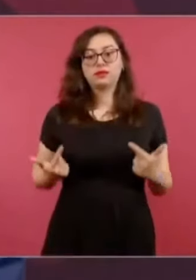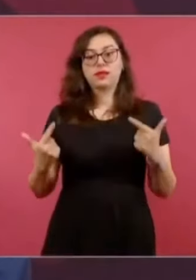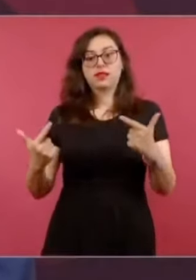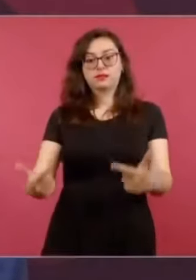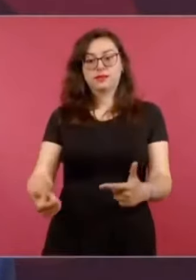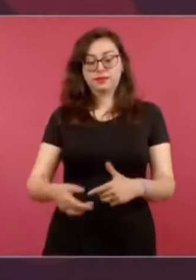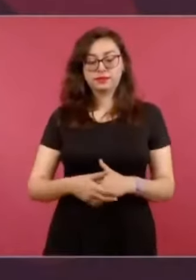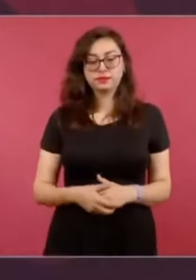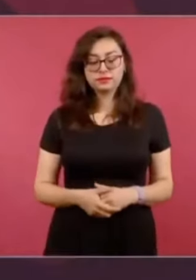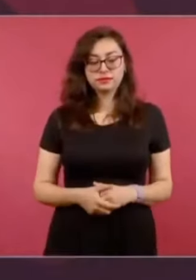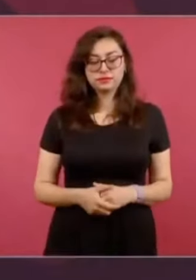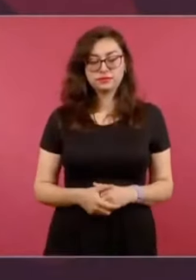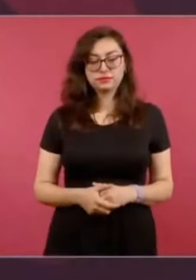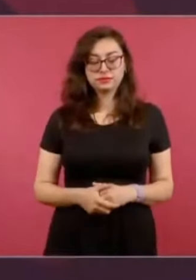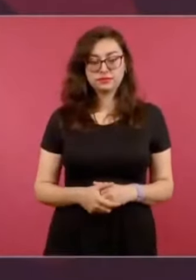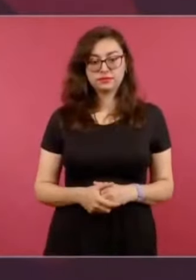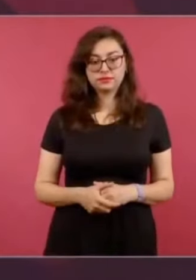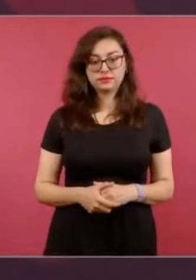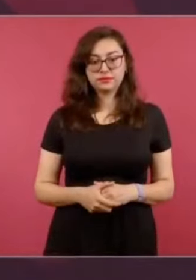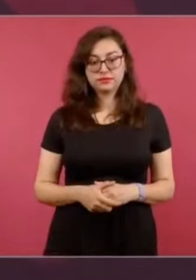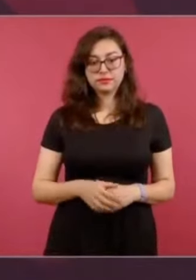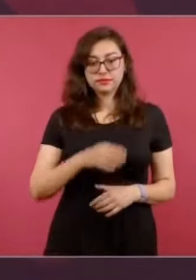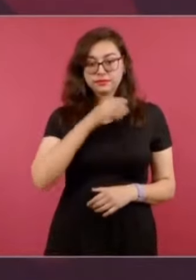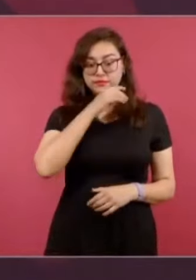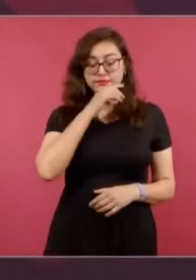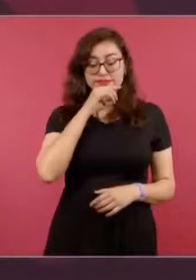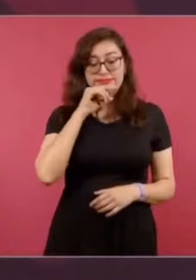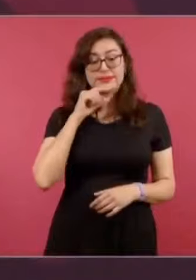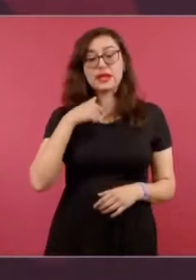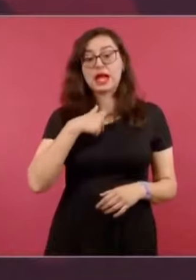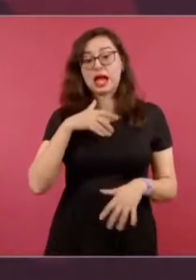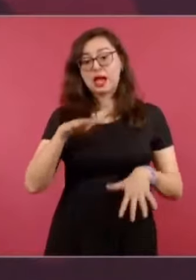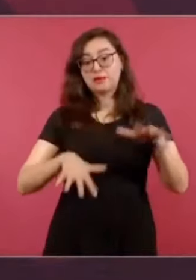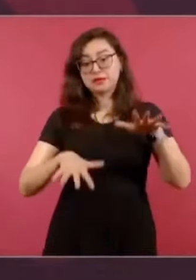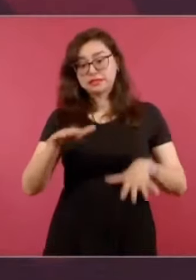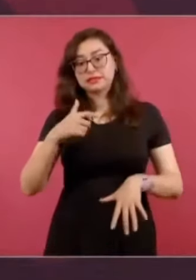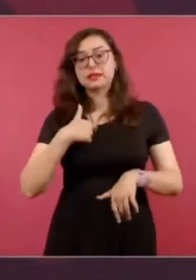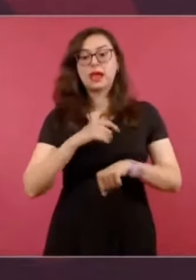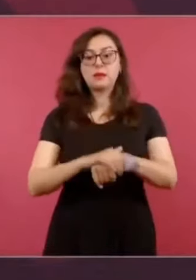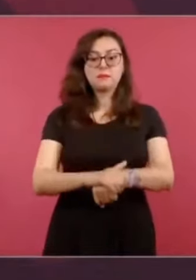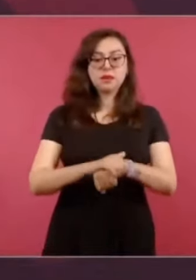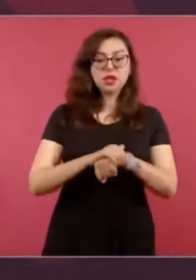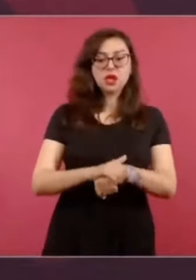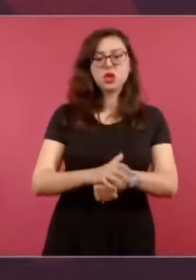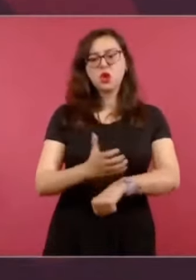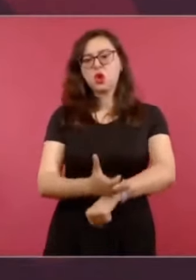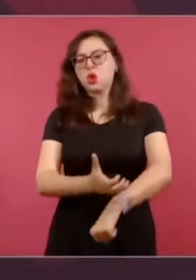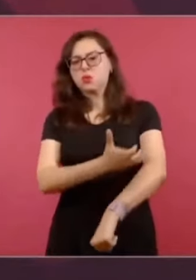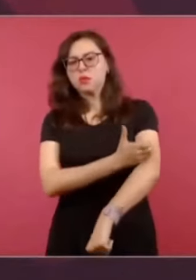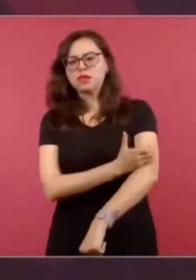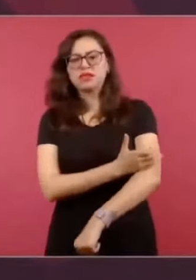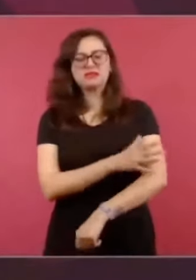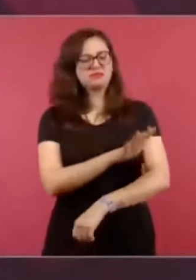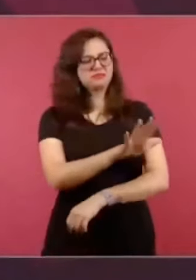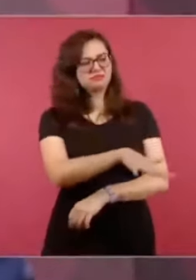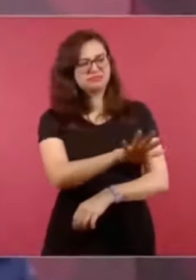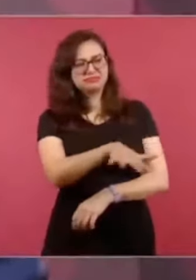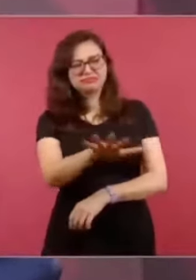Pero eso a veces yo le digo a amigos, compañeros, compañeras, ya no se peleen tanto ya